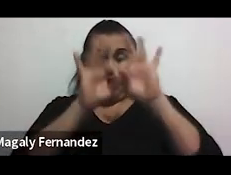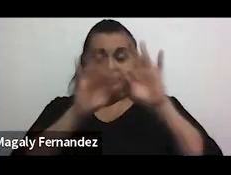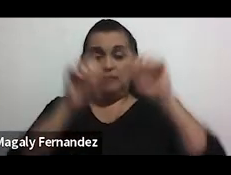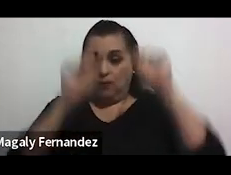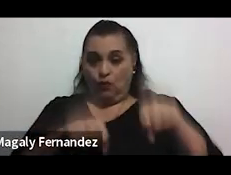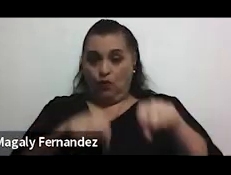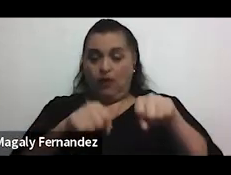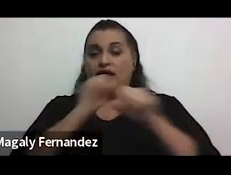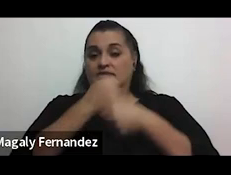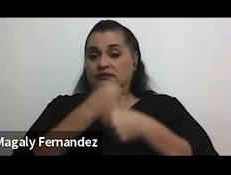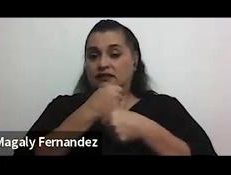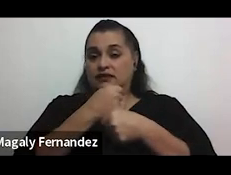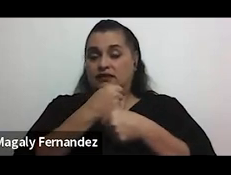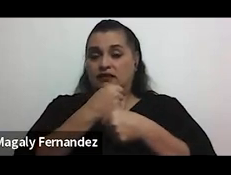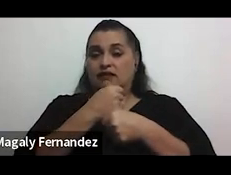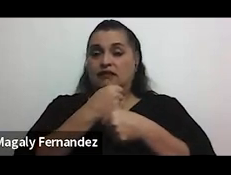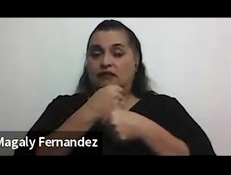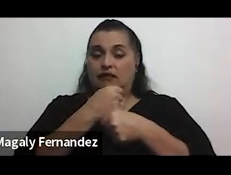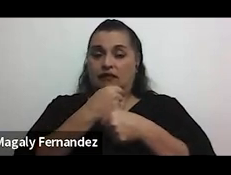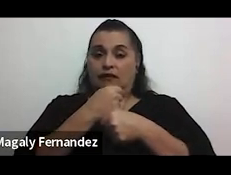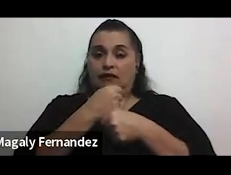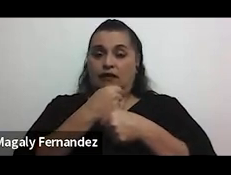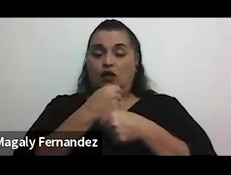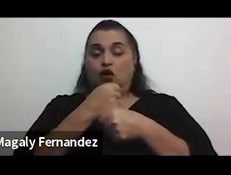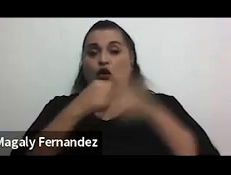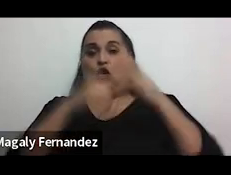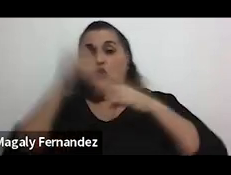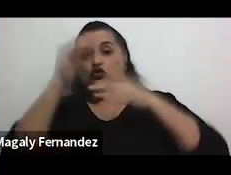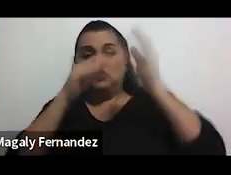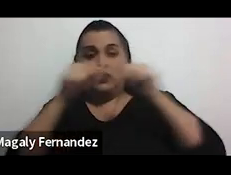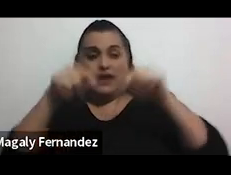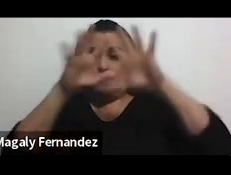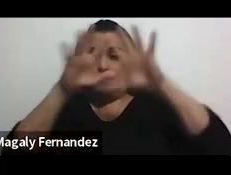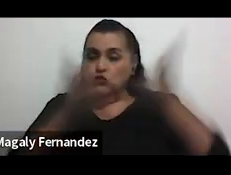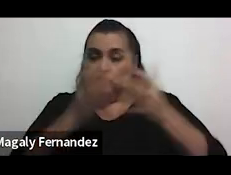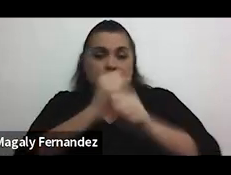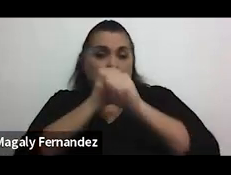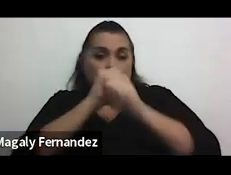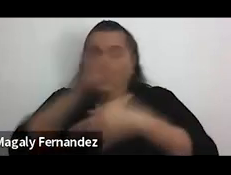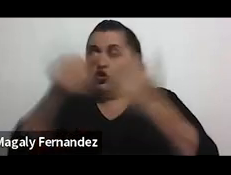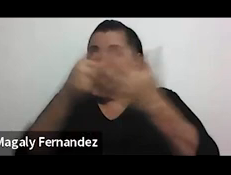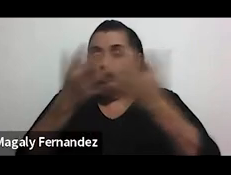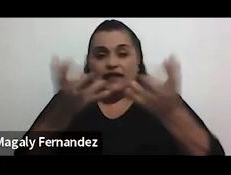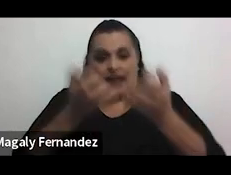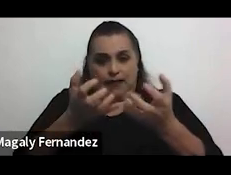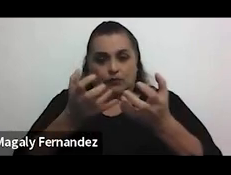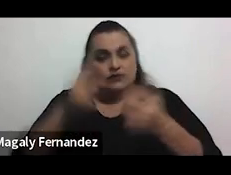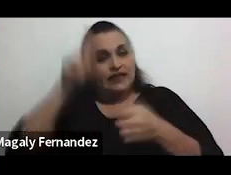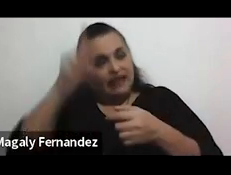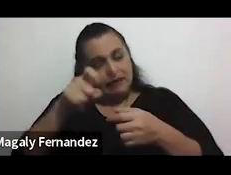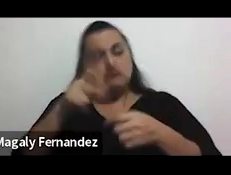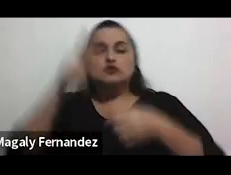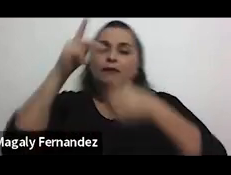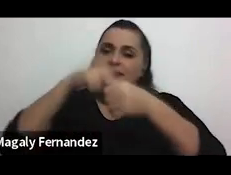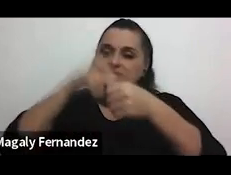hacer para para construir este mundo seguro que todos deseamos es participar también activamente